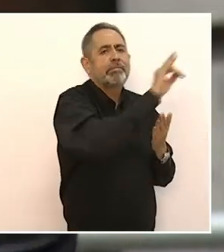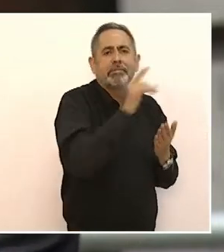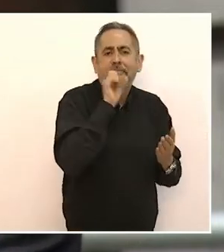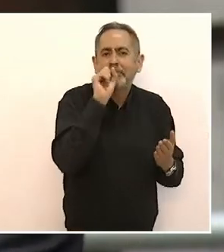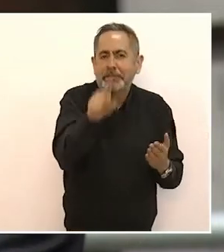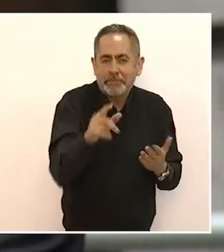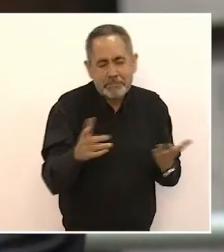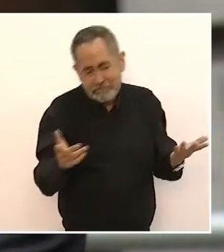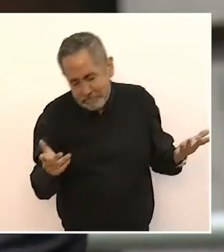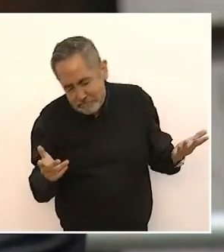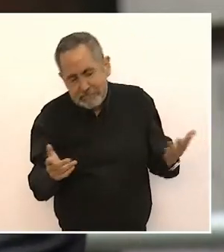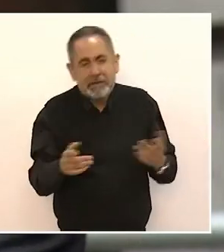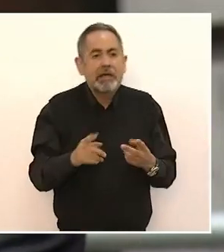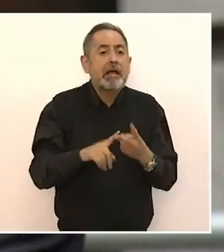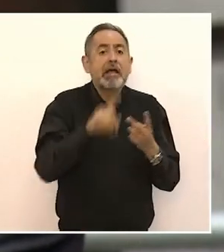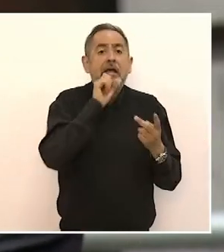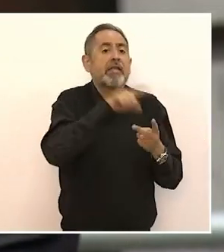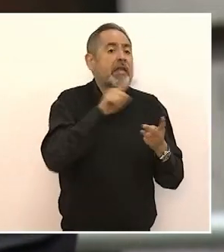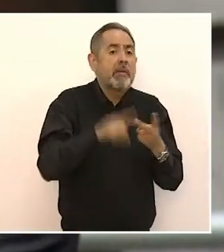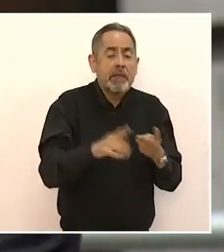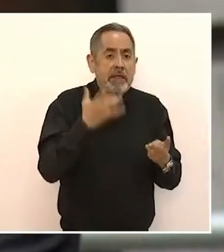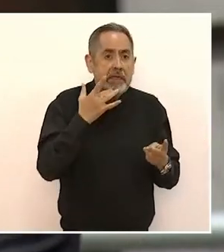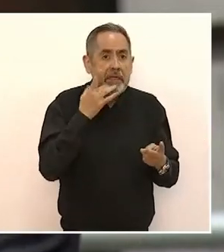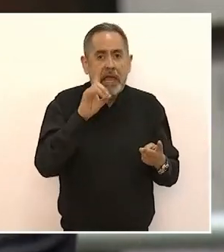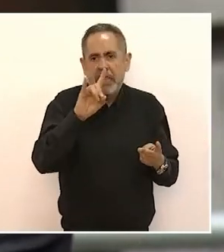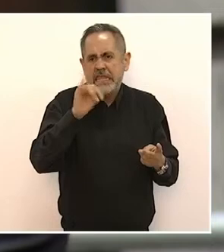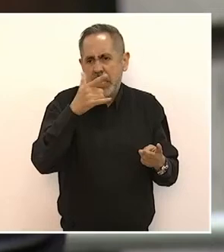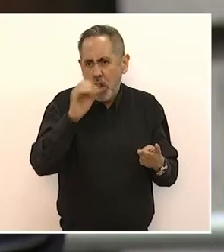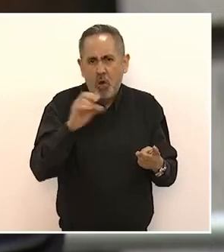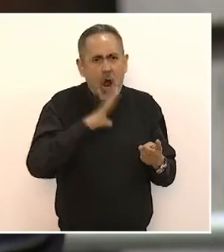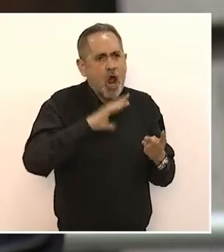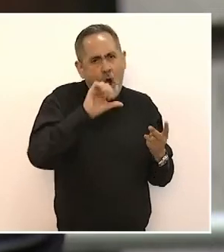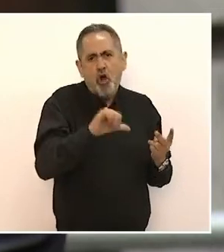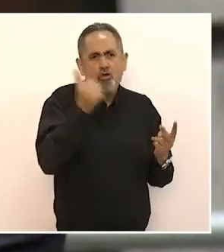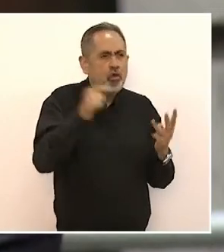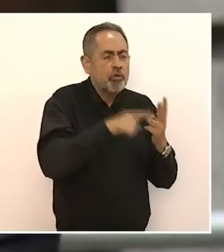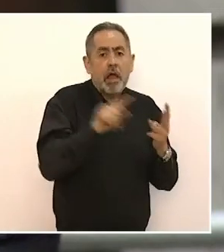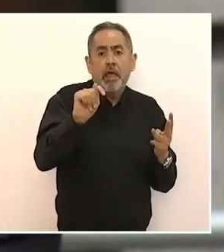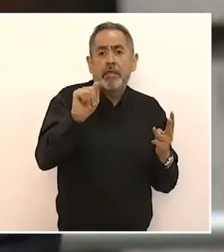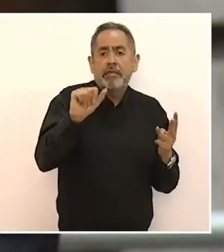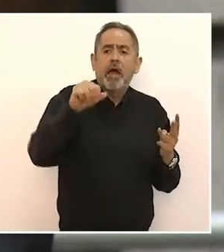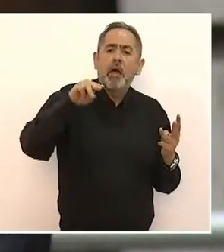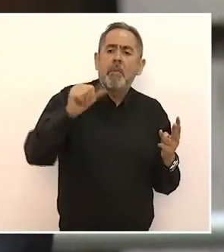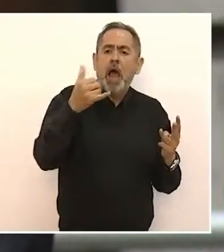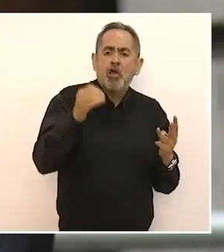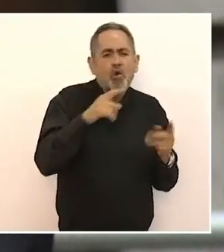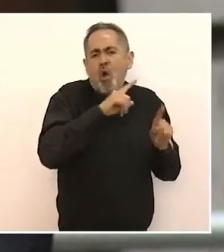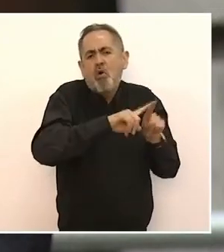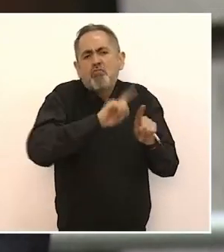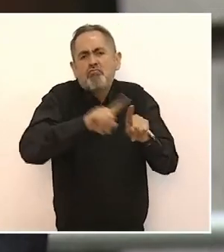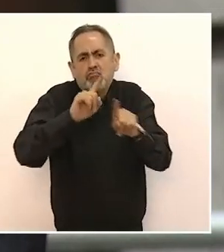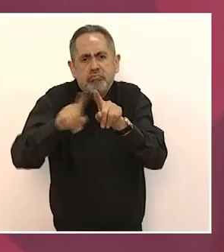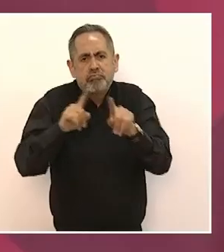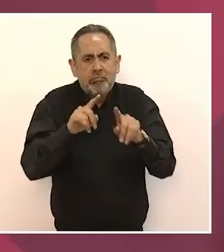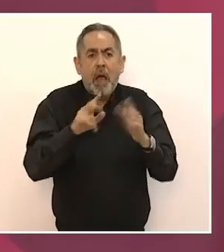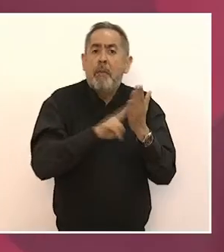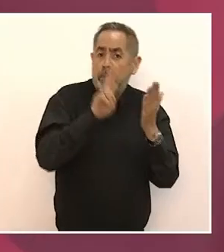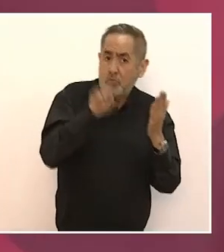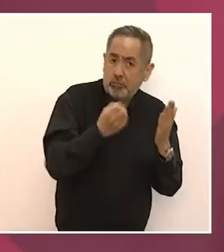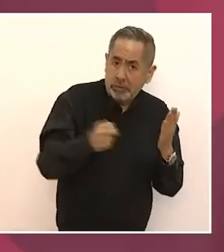y estaba Diego y estaban otros, Tamayo y otros pintores